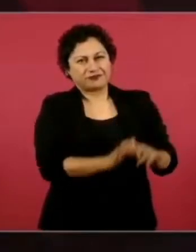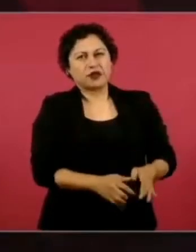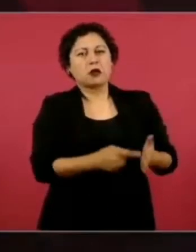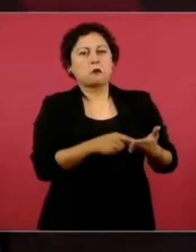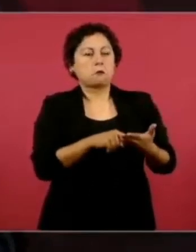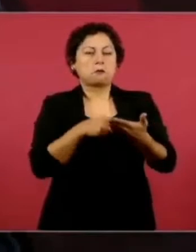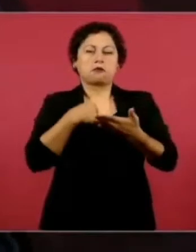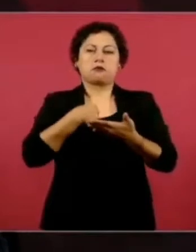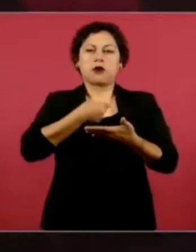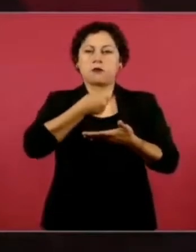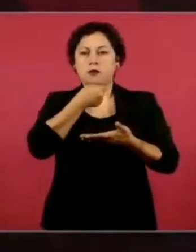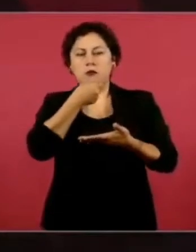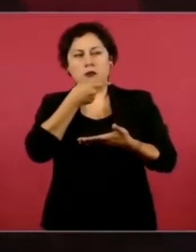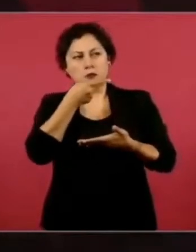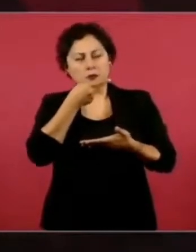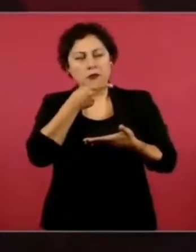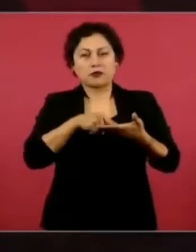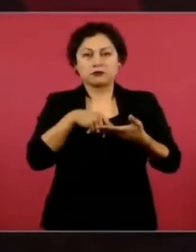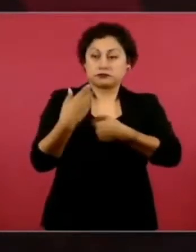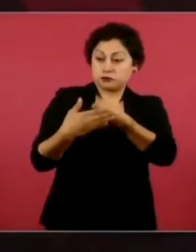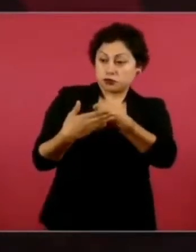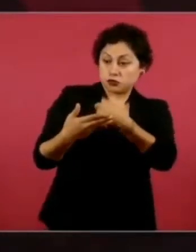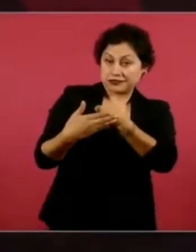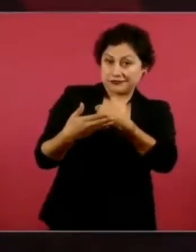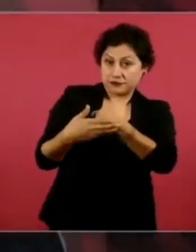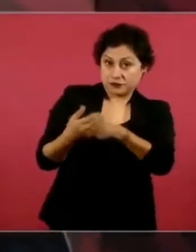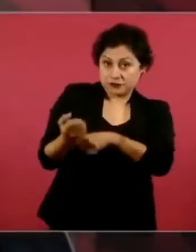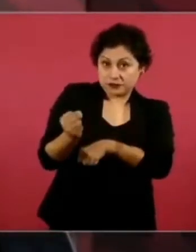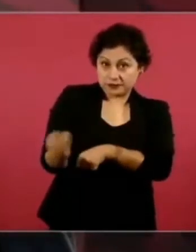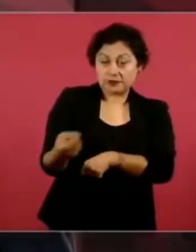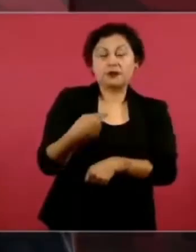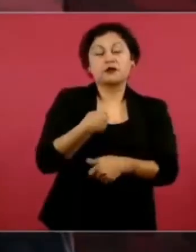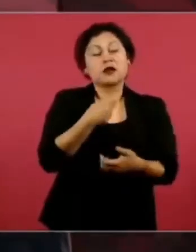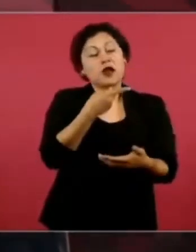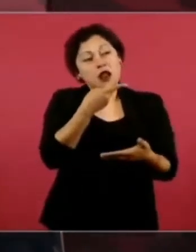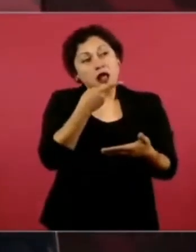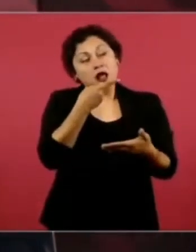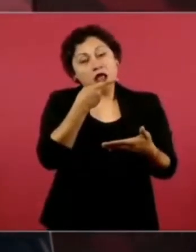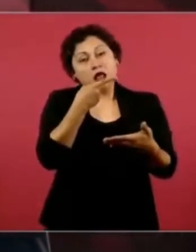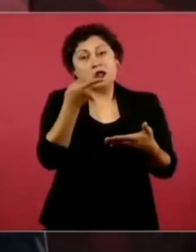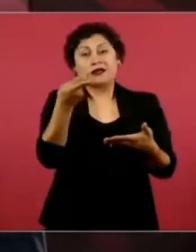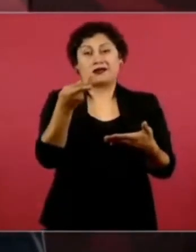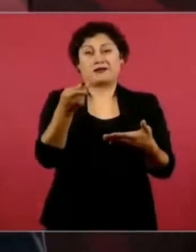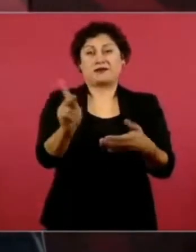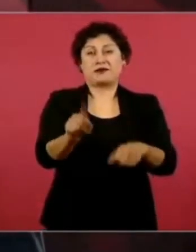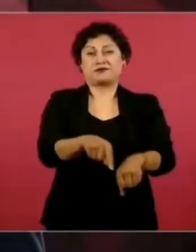porque si no me llevaría muchísimo tiempo